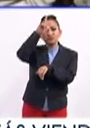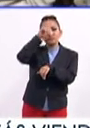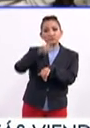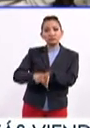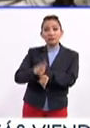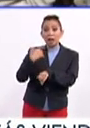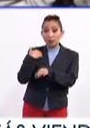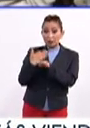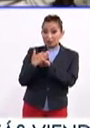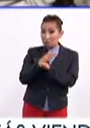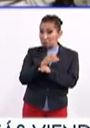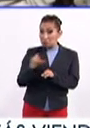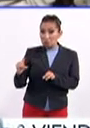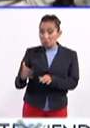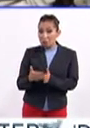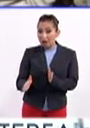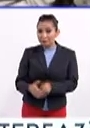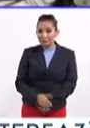pisar la luna hasta el momento.